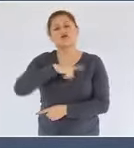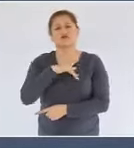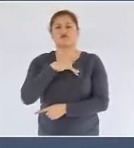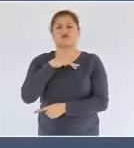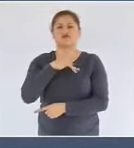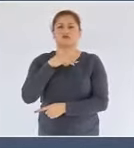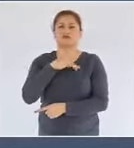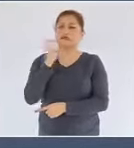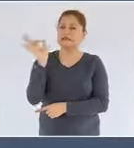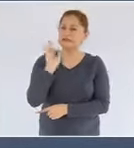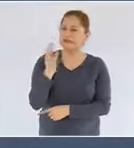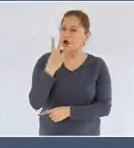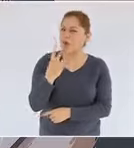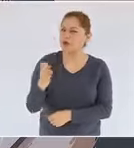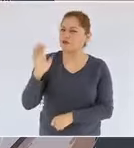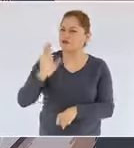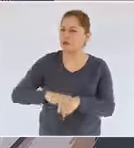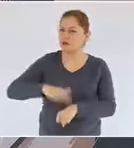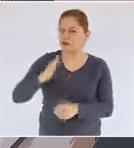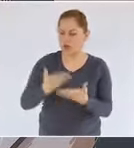más para este año.